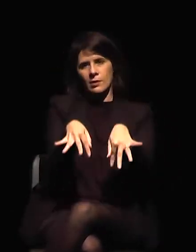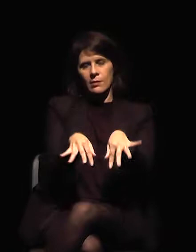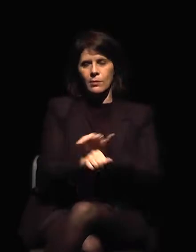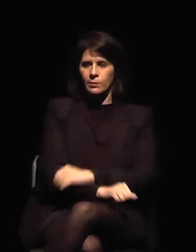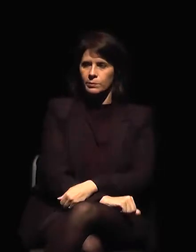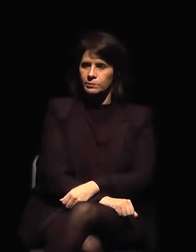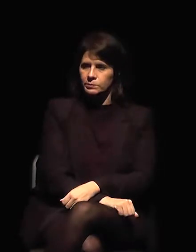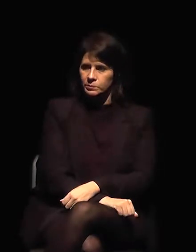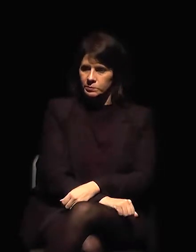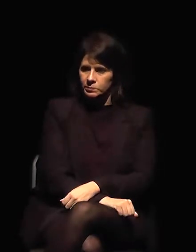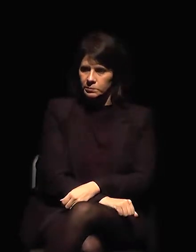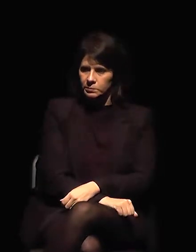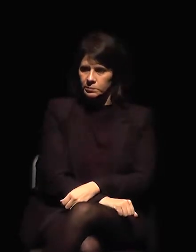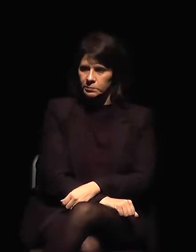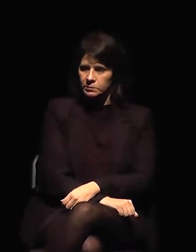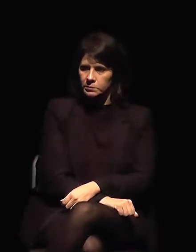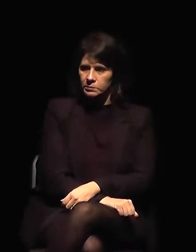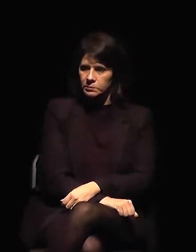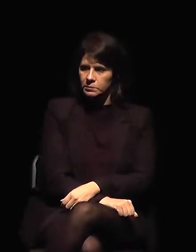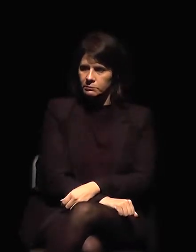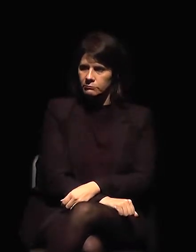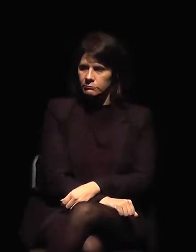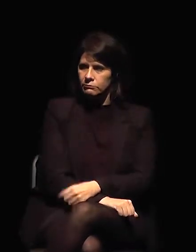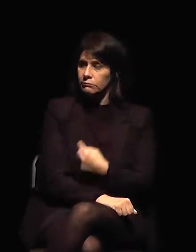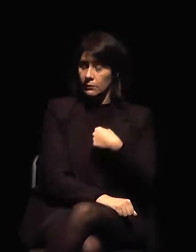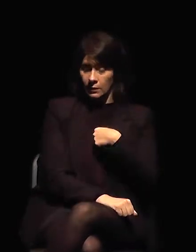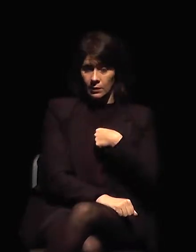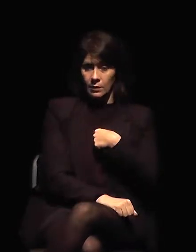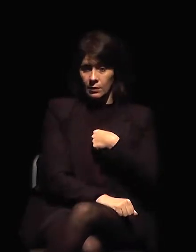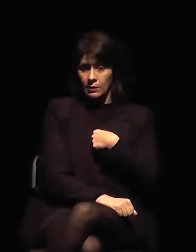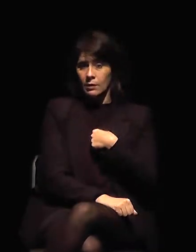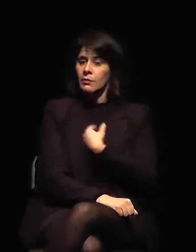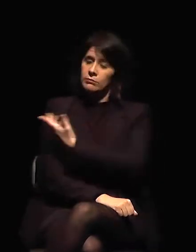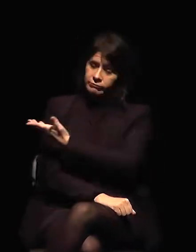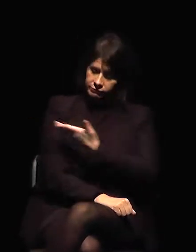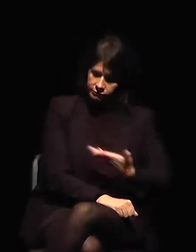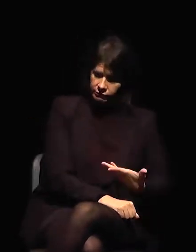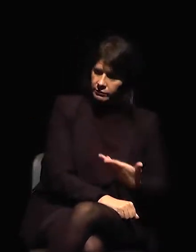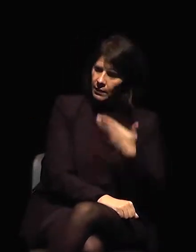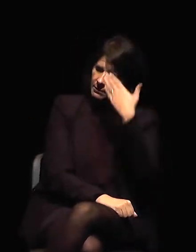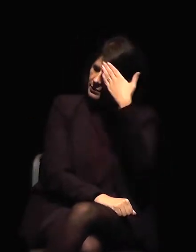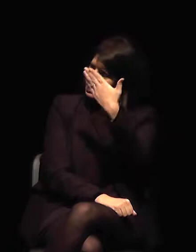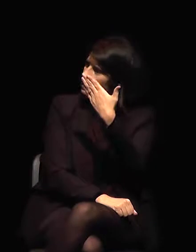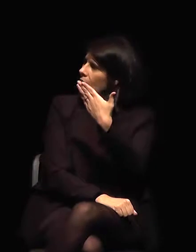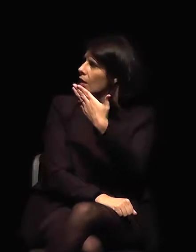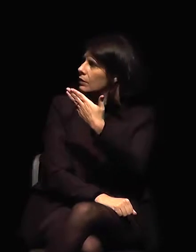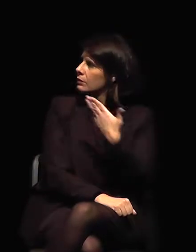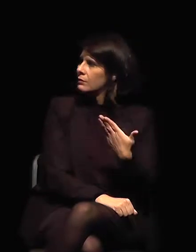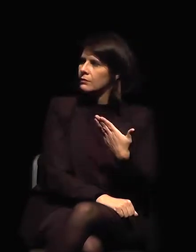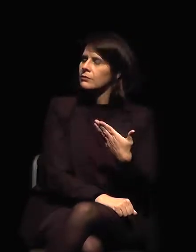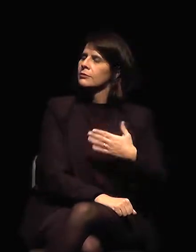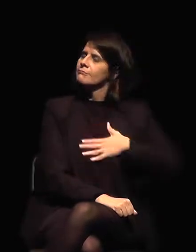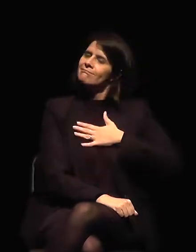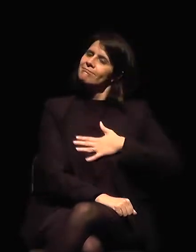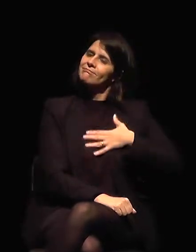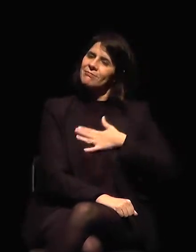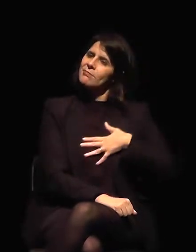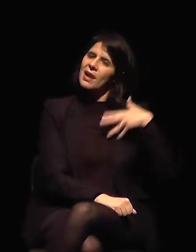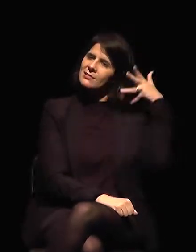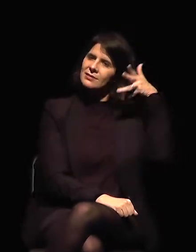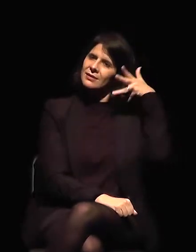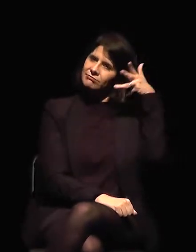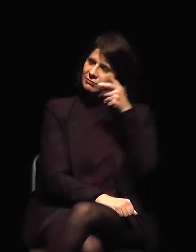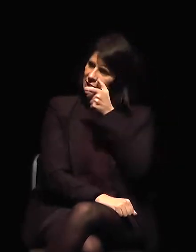Así que, Alexandre, muchísimas gracias por su presencia. Será un placer escucharle. Hola.